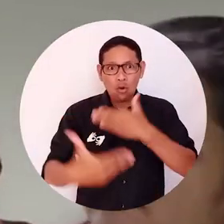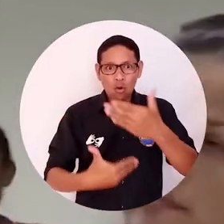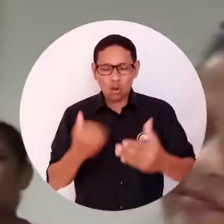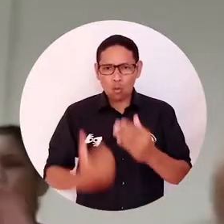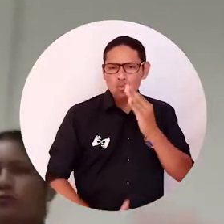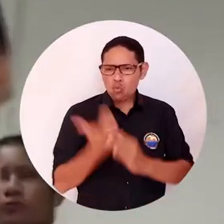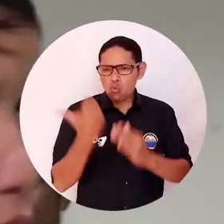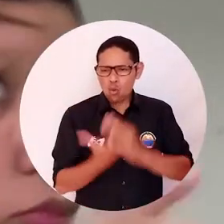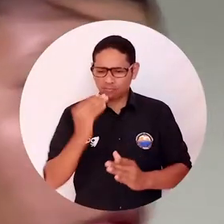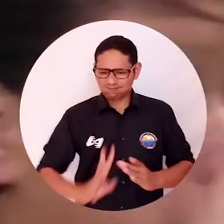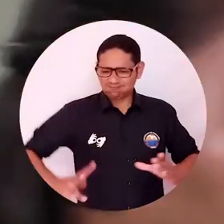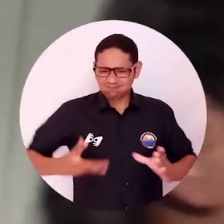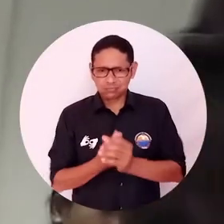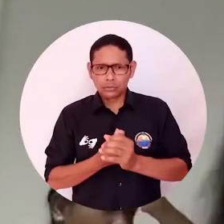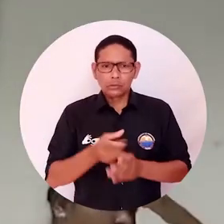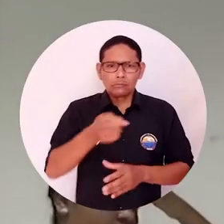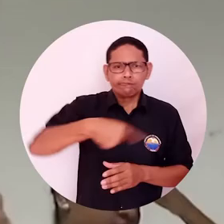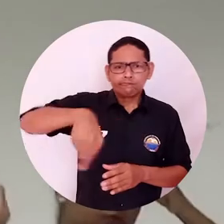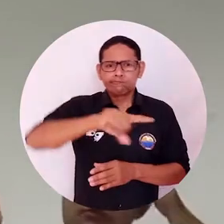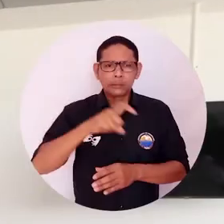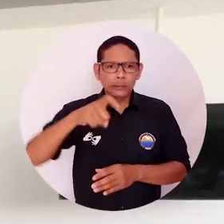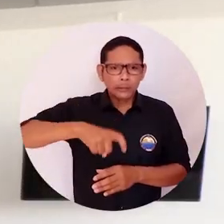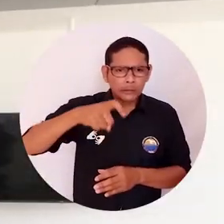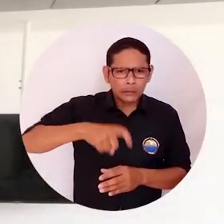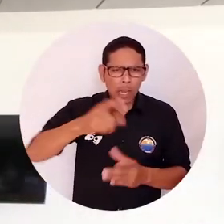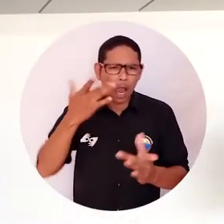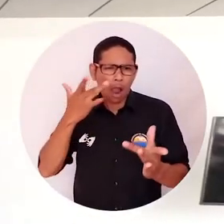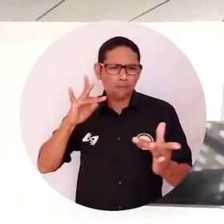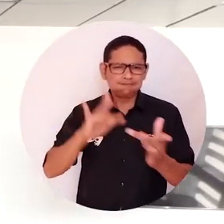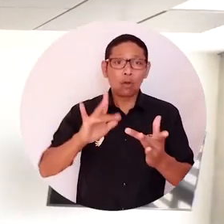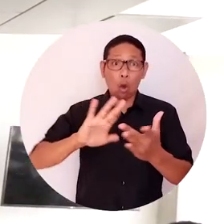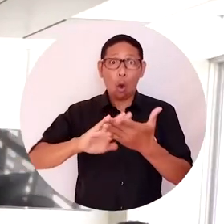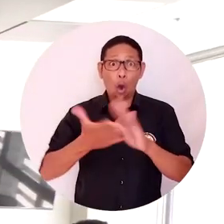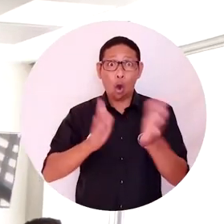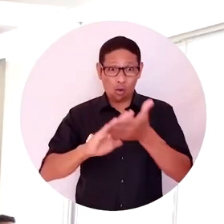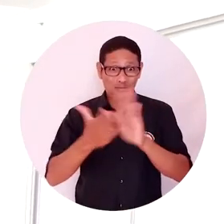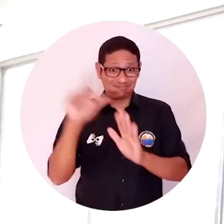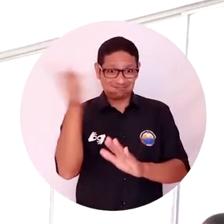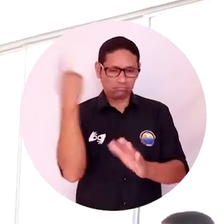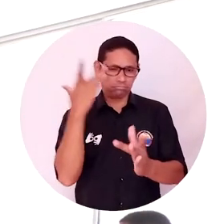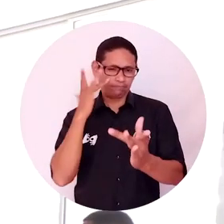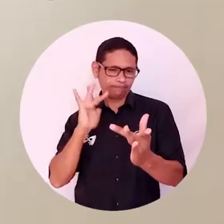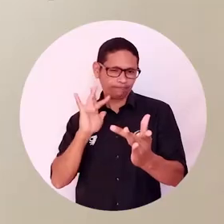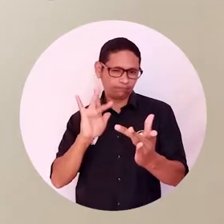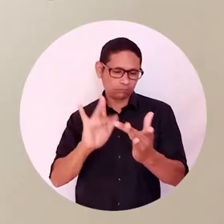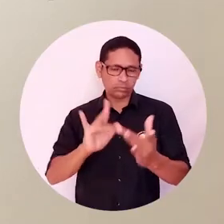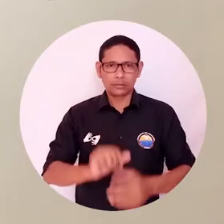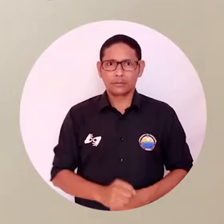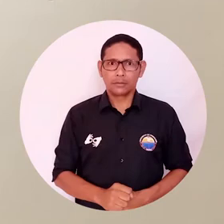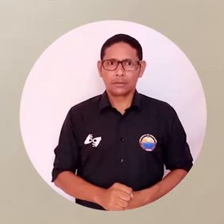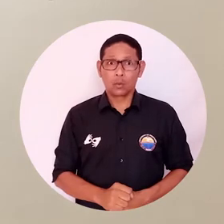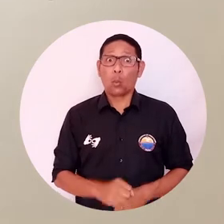procesos de innovación e inclusión que atiendan las necesidades de la población universitaria y la comunidad en general. Creo que es